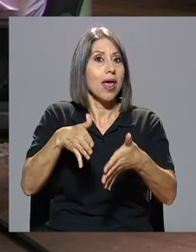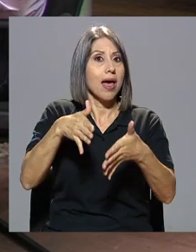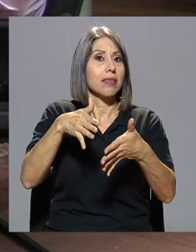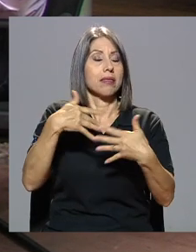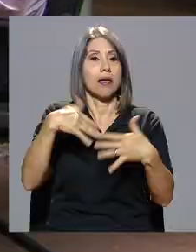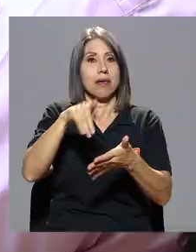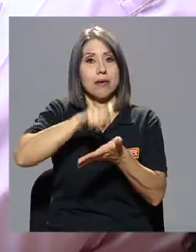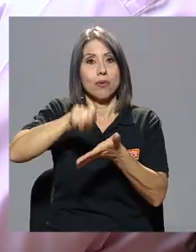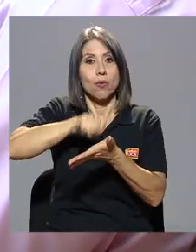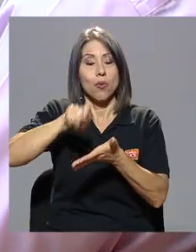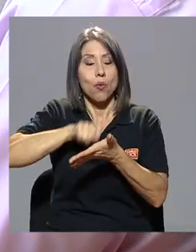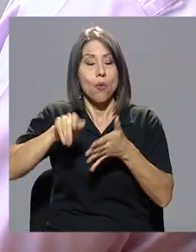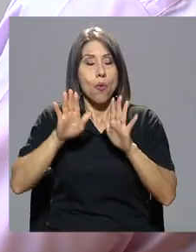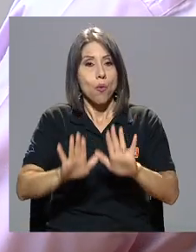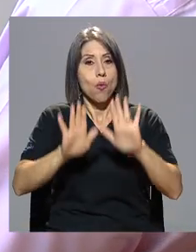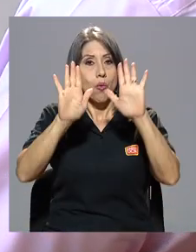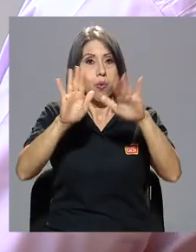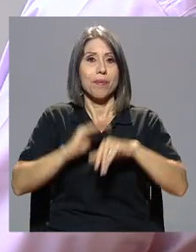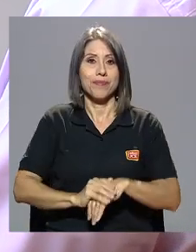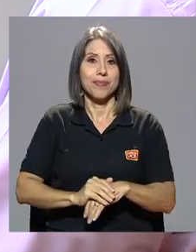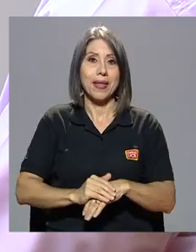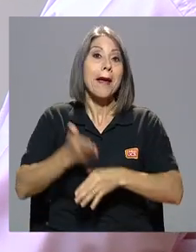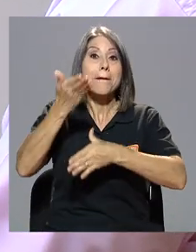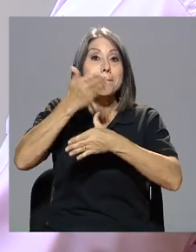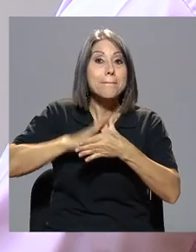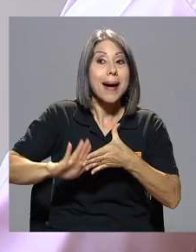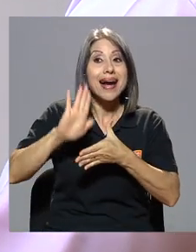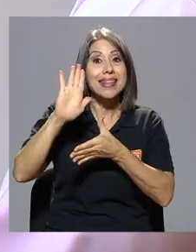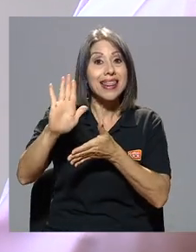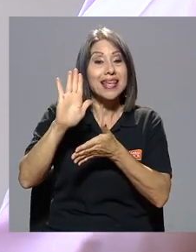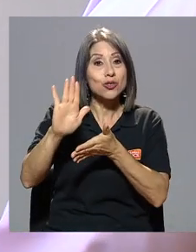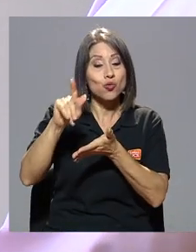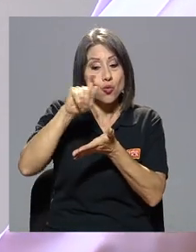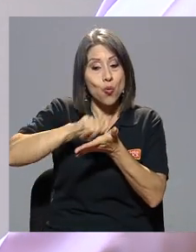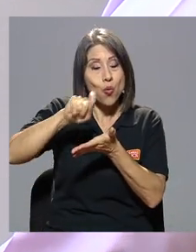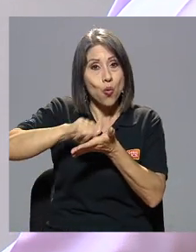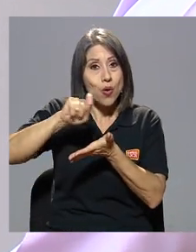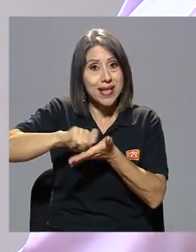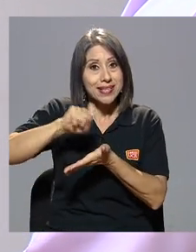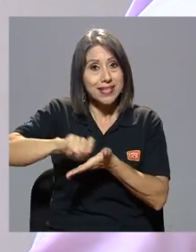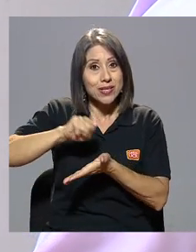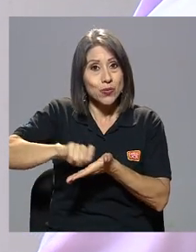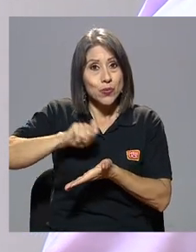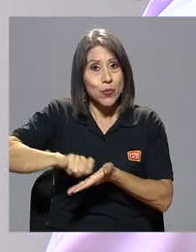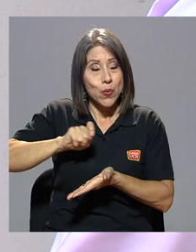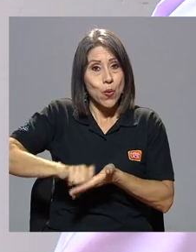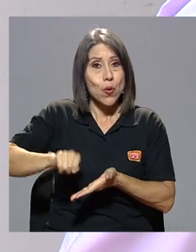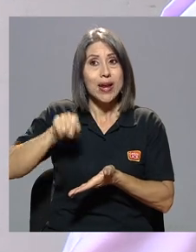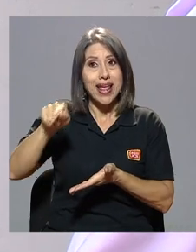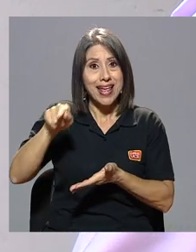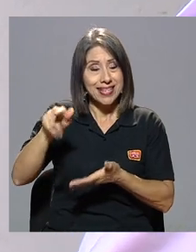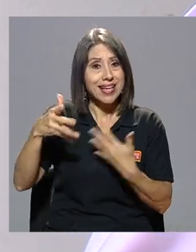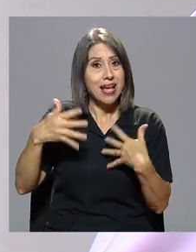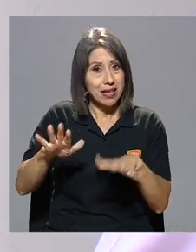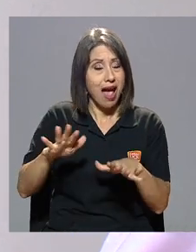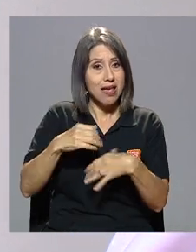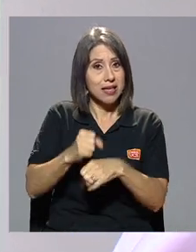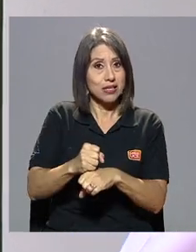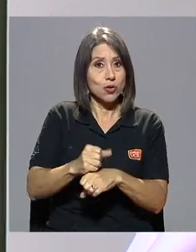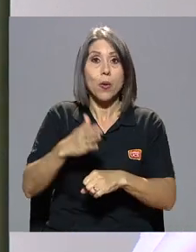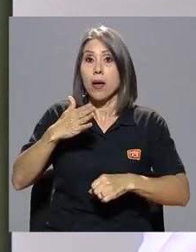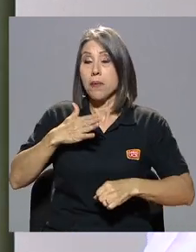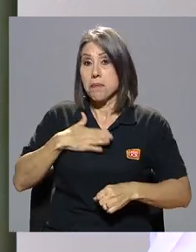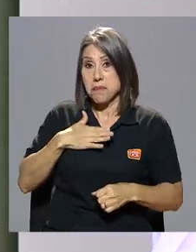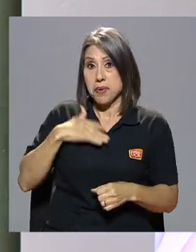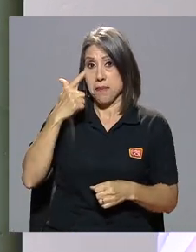escritora brillante. Ella quemó parte de su producción literaria. muy curioso eso. Y mi padre la estudió